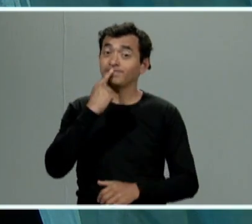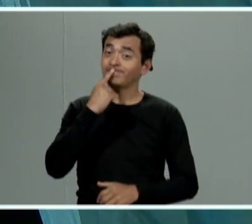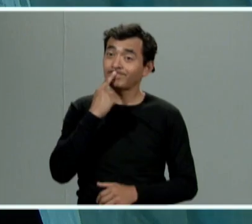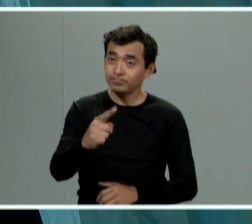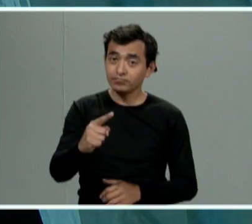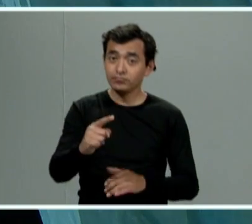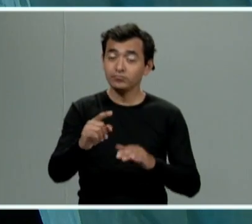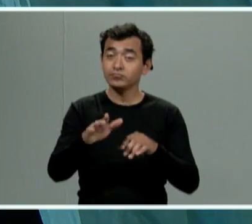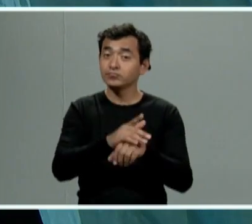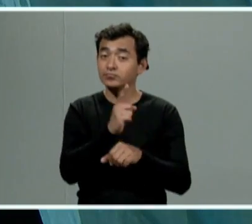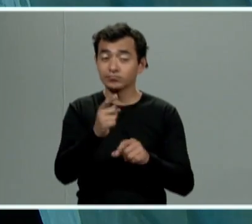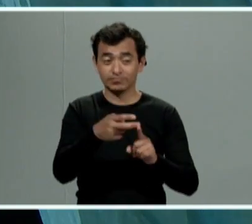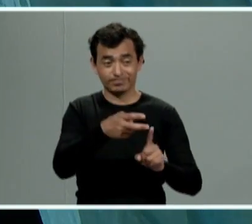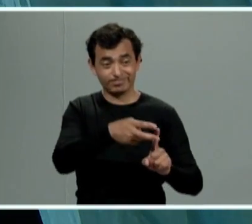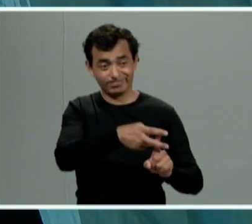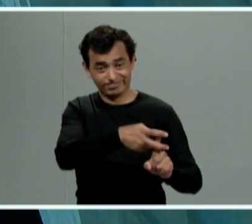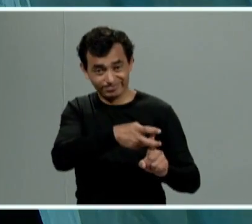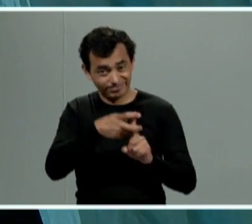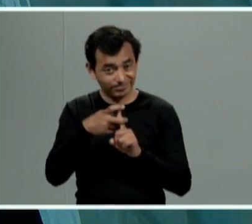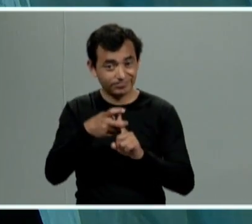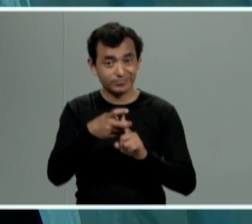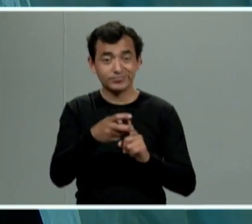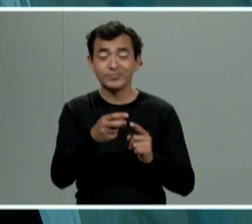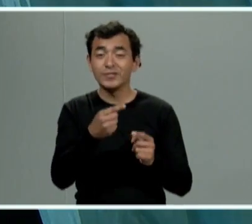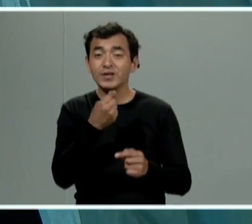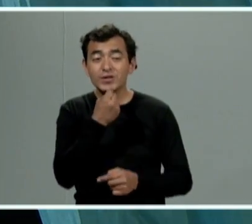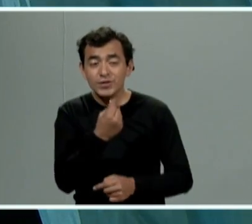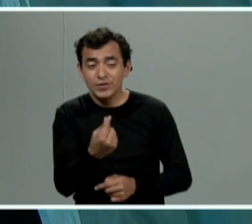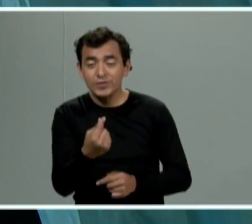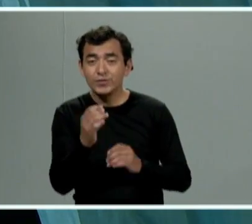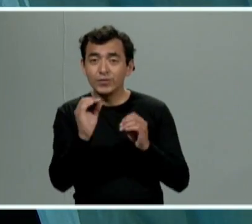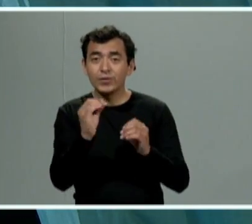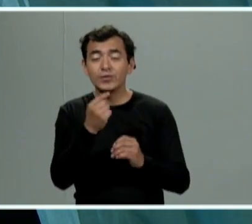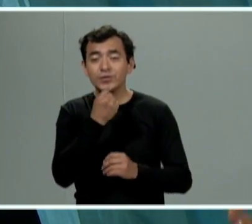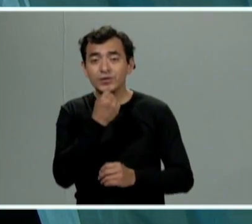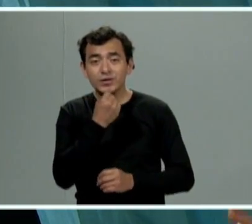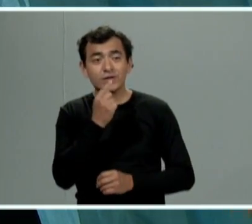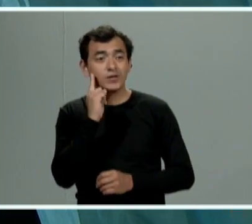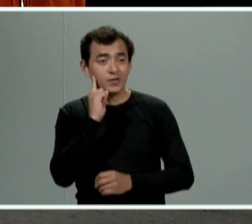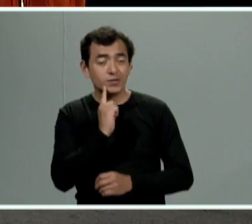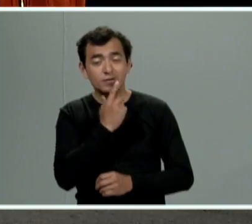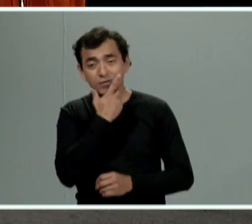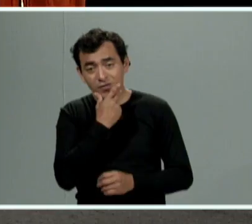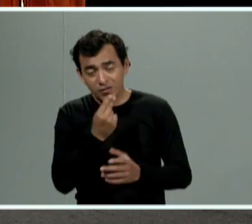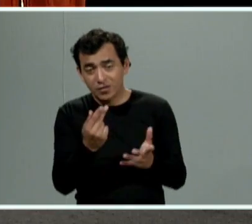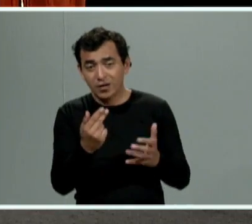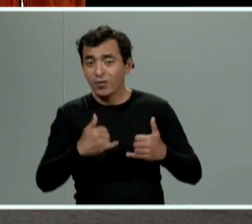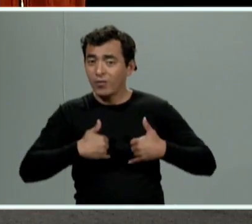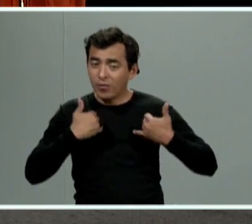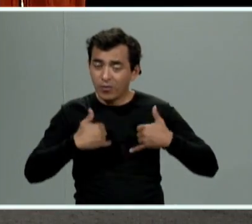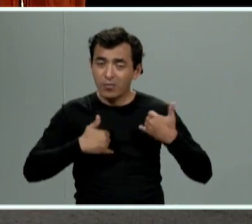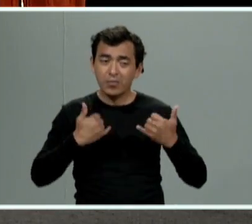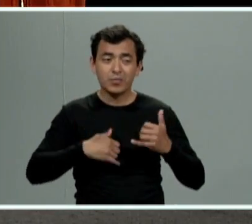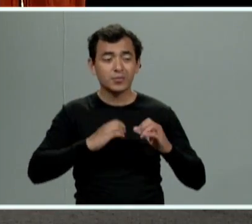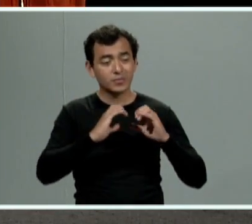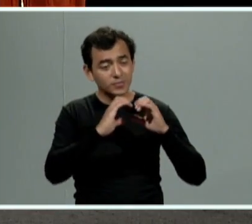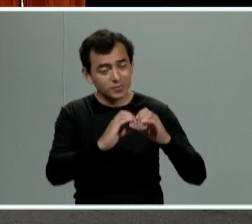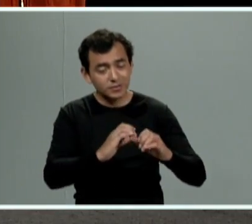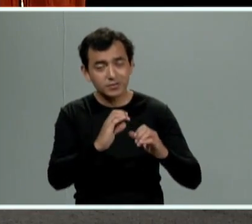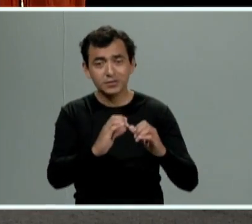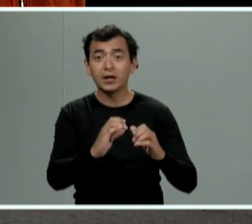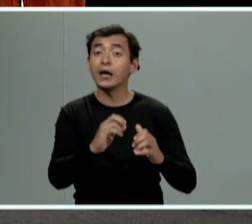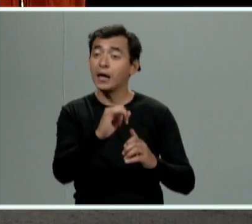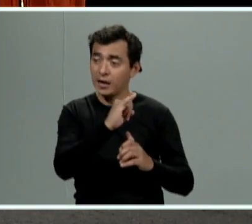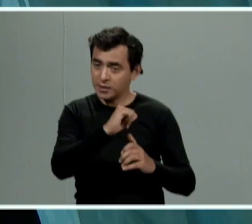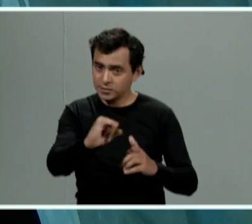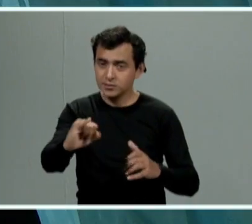causa justificada para que este niño niña o adolescente no esté con el padre permanezca con el familiar que le está resguardando pero si lo